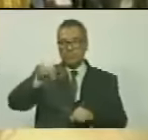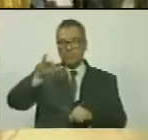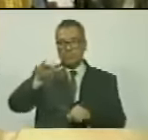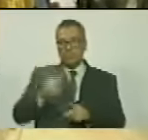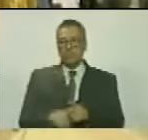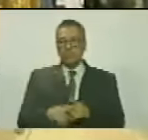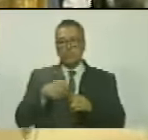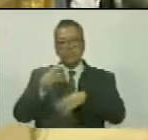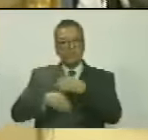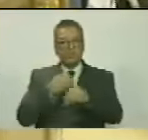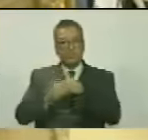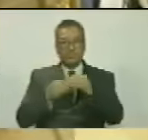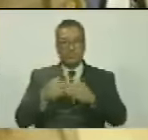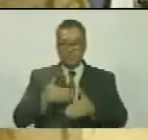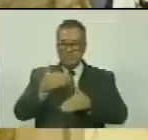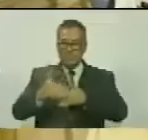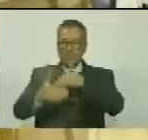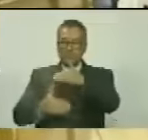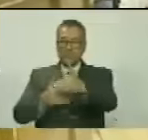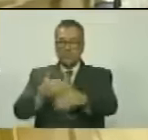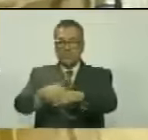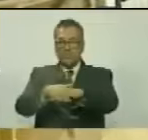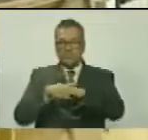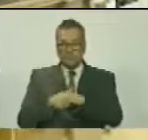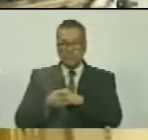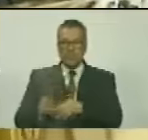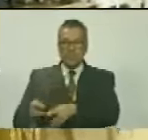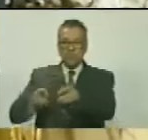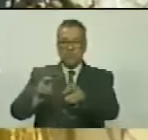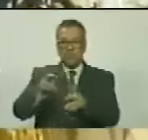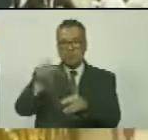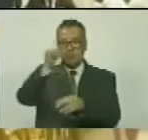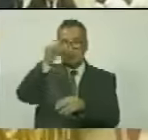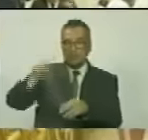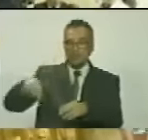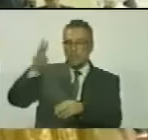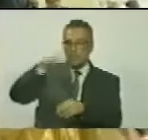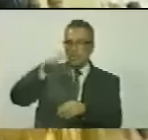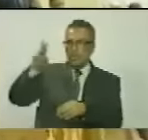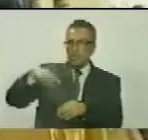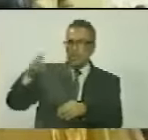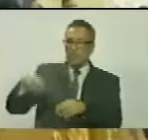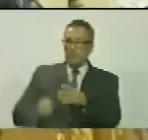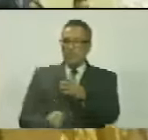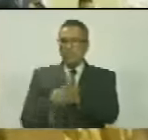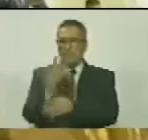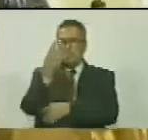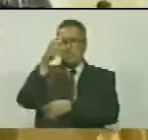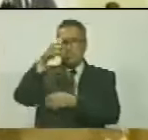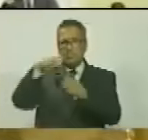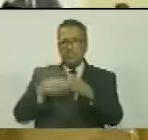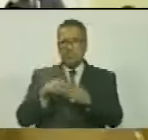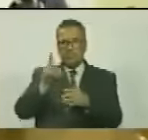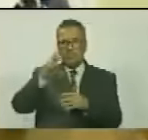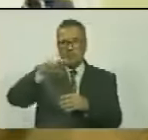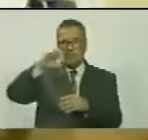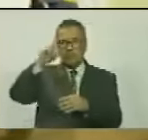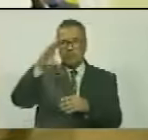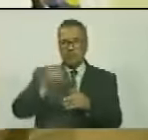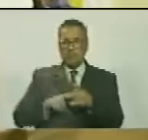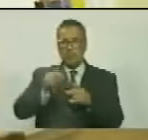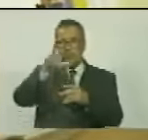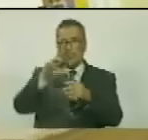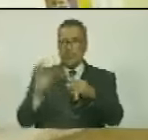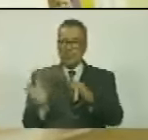debido al avance inglés desde el río Esequibo lugar donde fundó la población del Dorado el